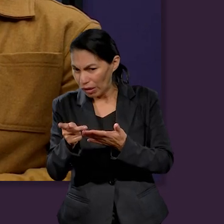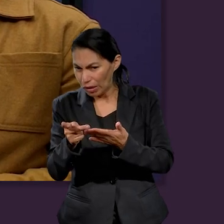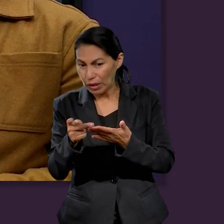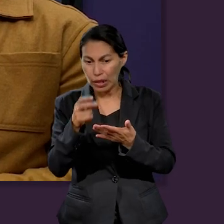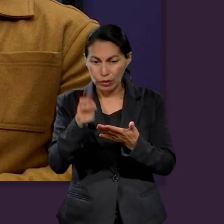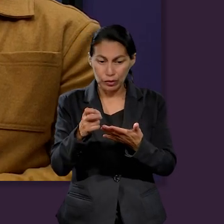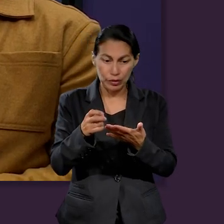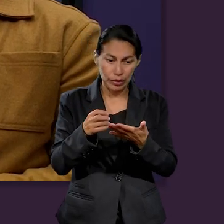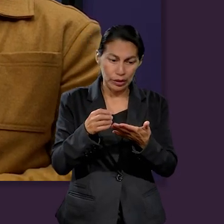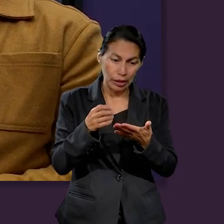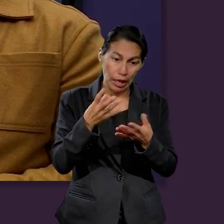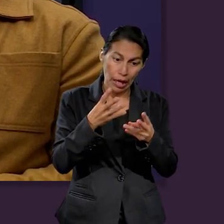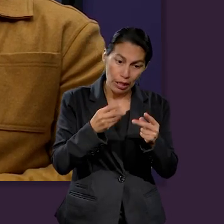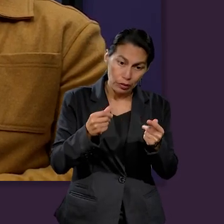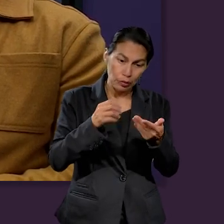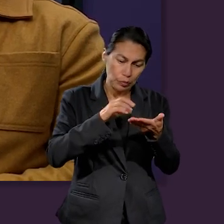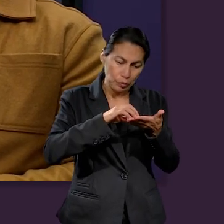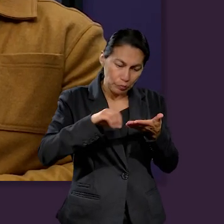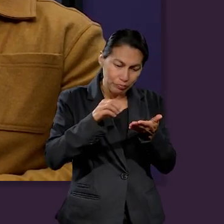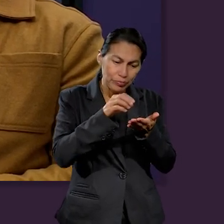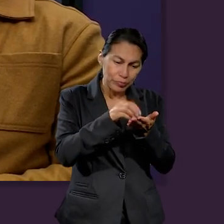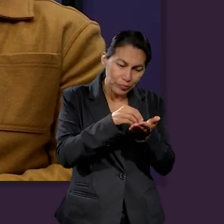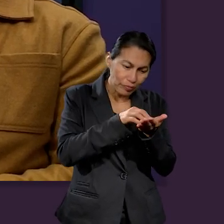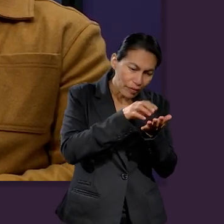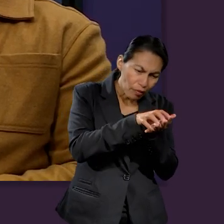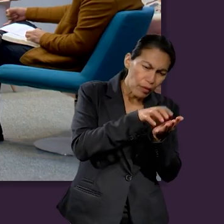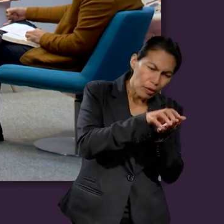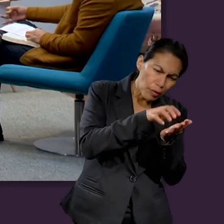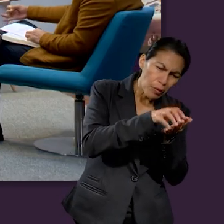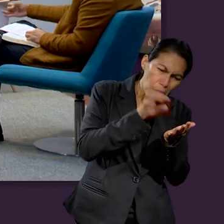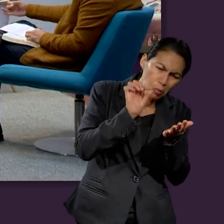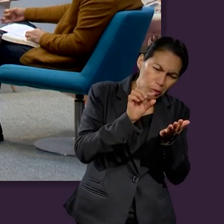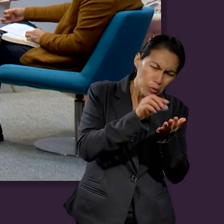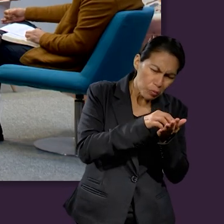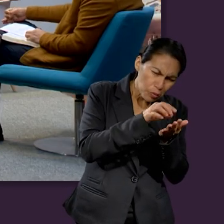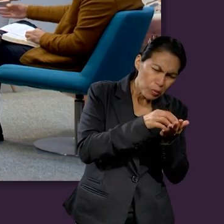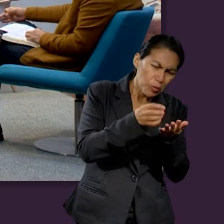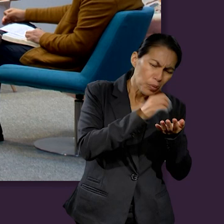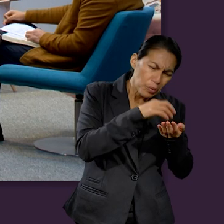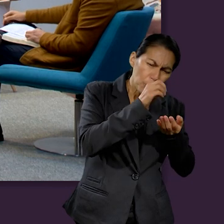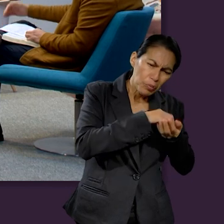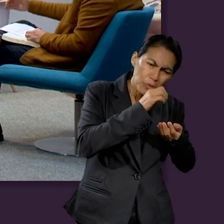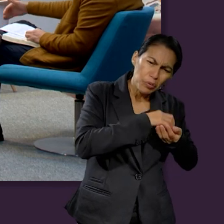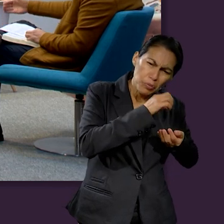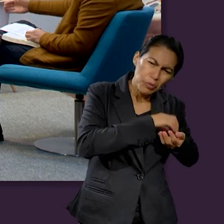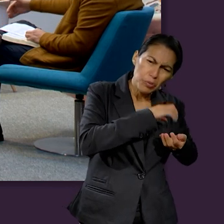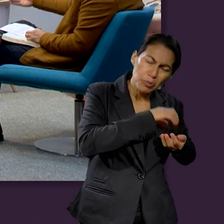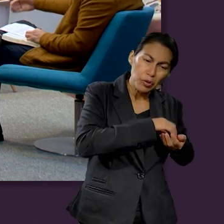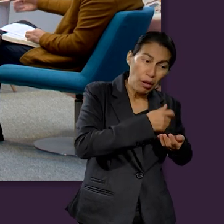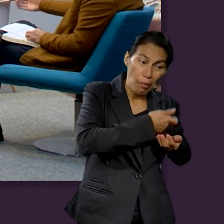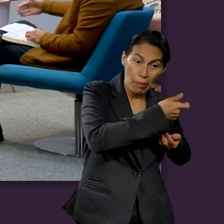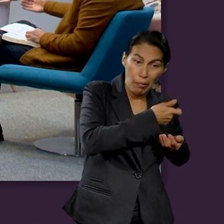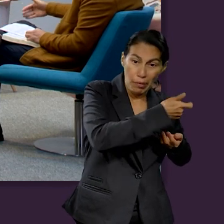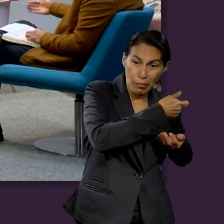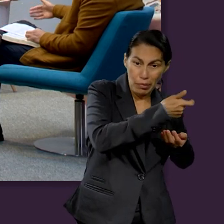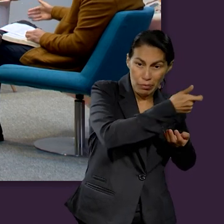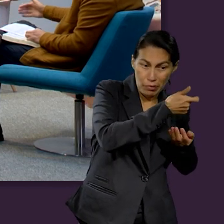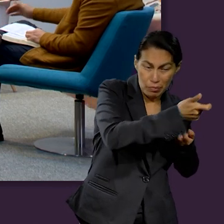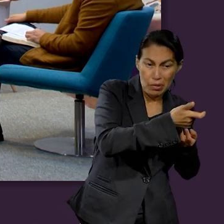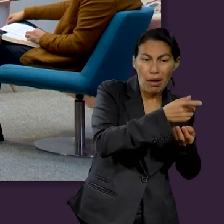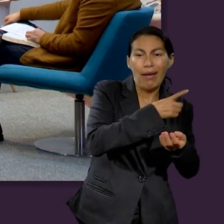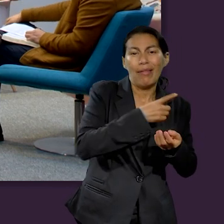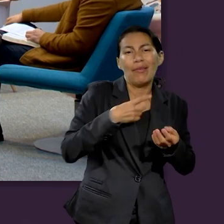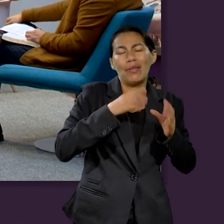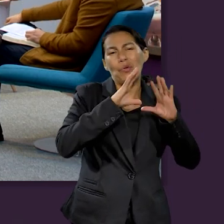De ahí pues ya incluye el no volverse a endeudarse nunca más, el no pedir prestado, nada de eso para pues ir pagando, ¿no? Lo que uno